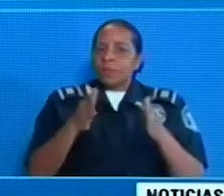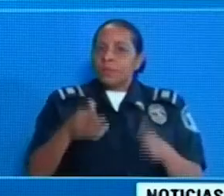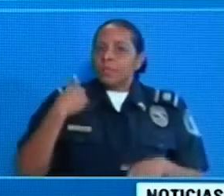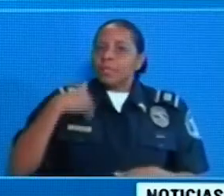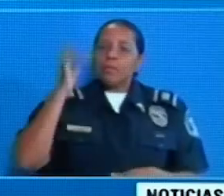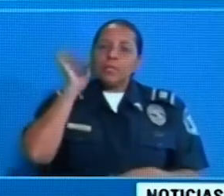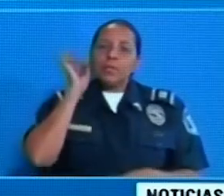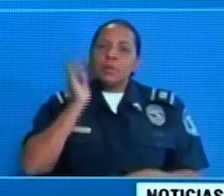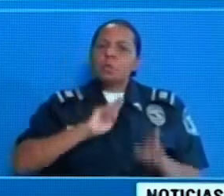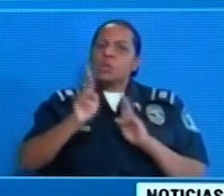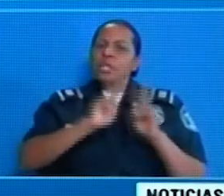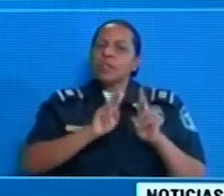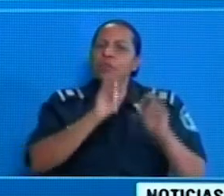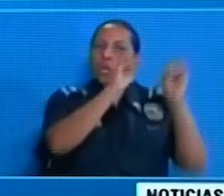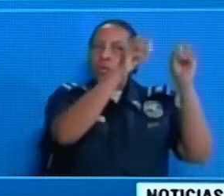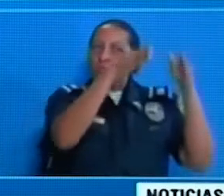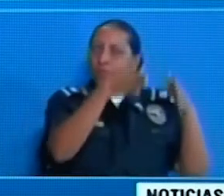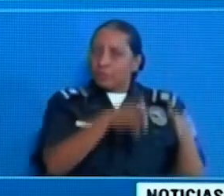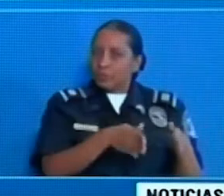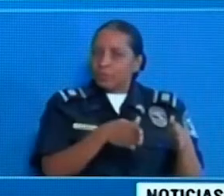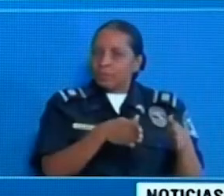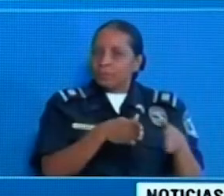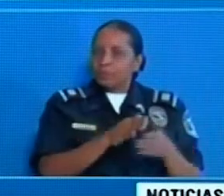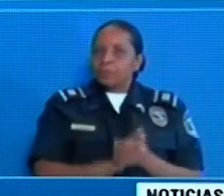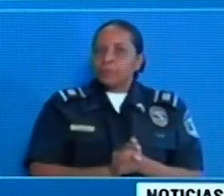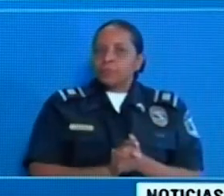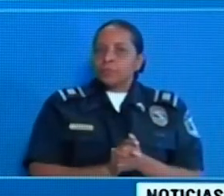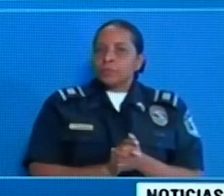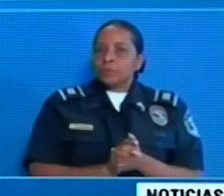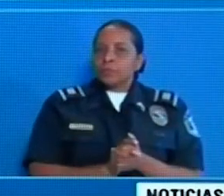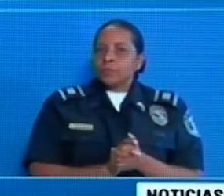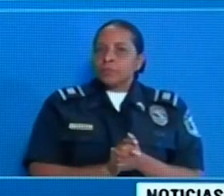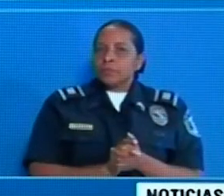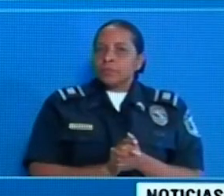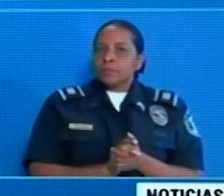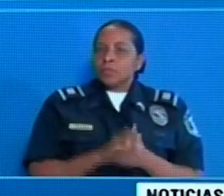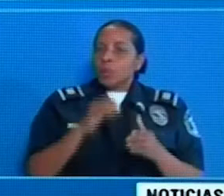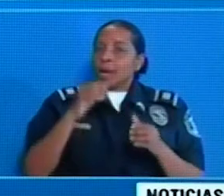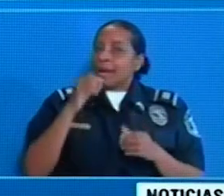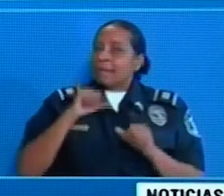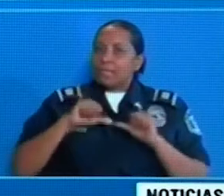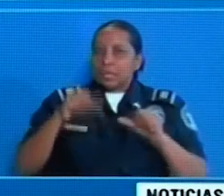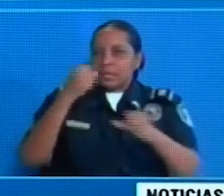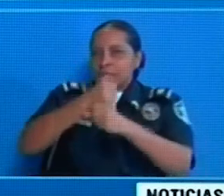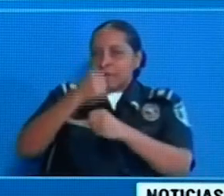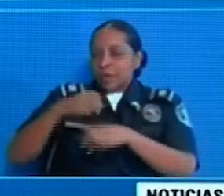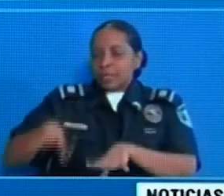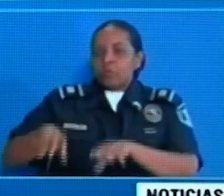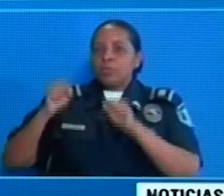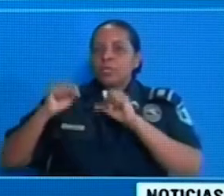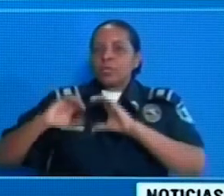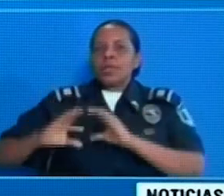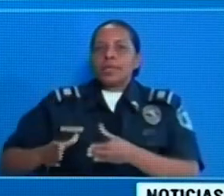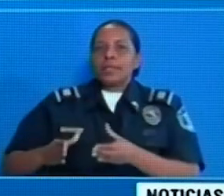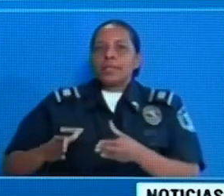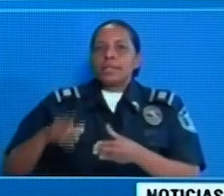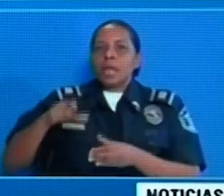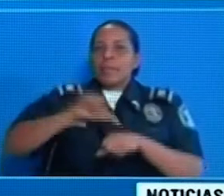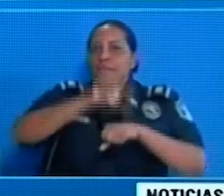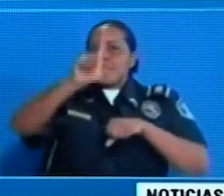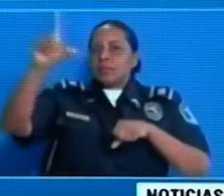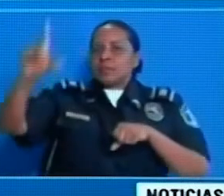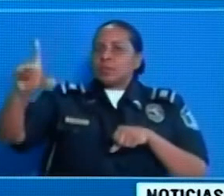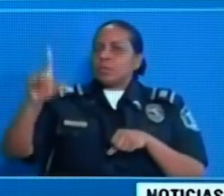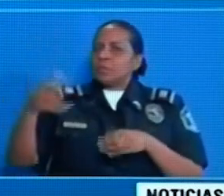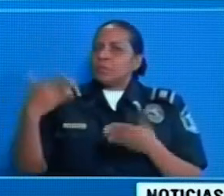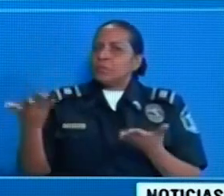Si con relación a los docentes que se verán afectados en esta situación con la suspensión de clases a nivel nacional, deberán